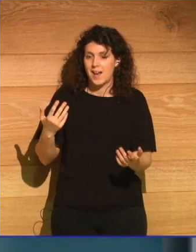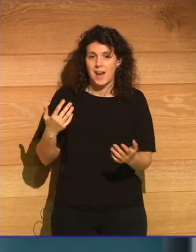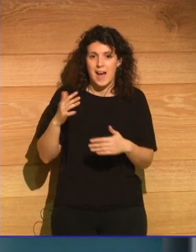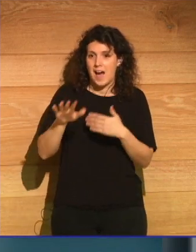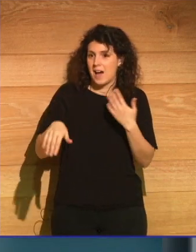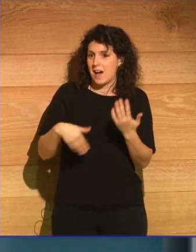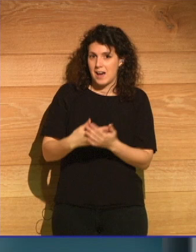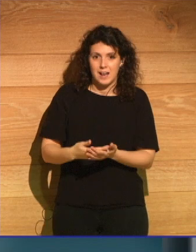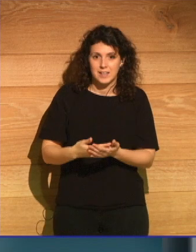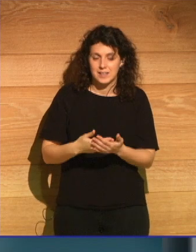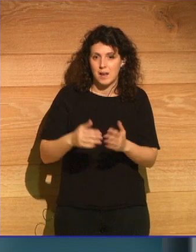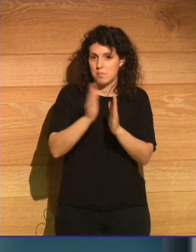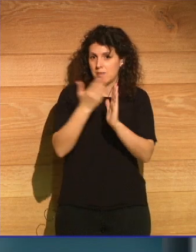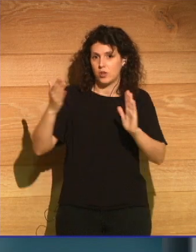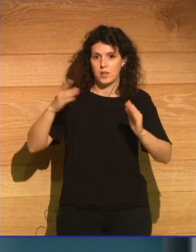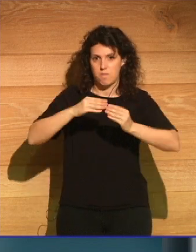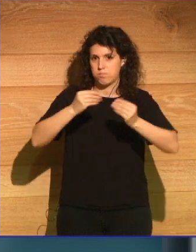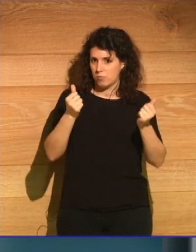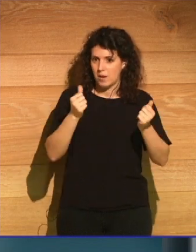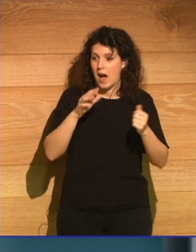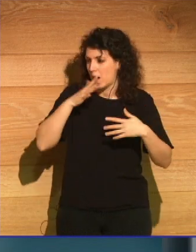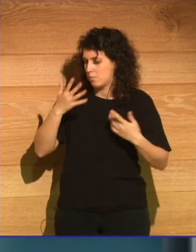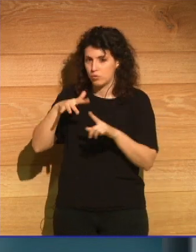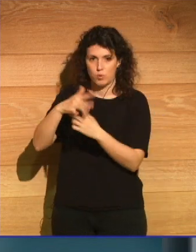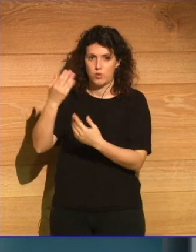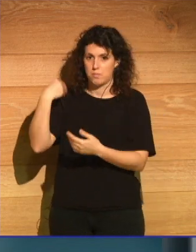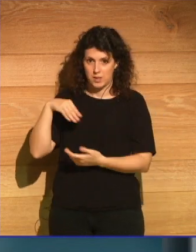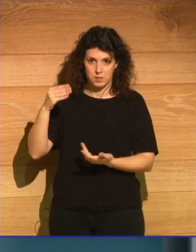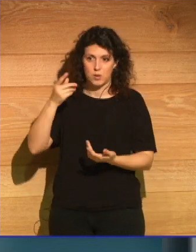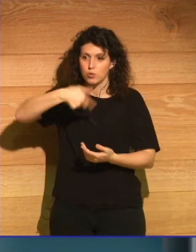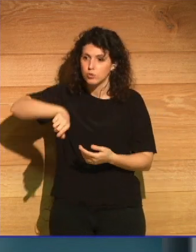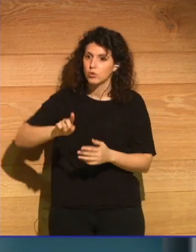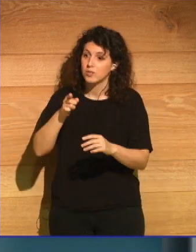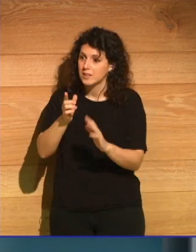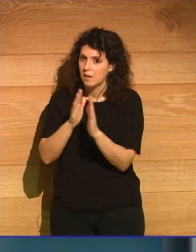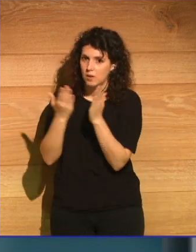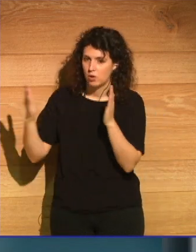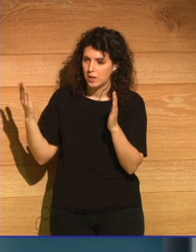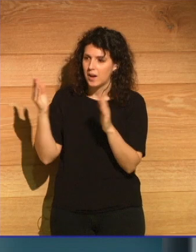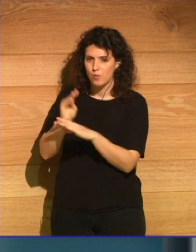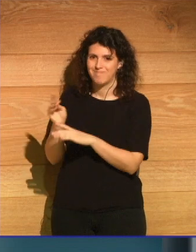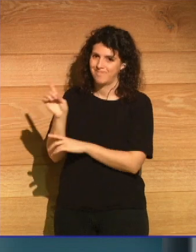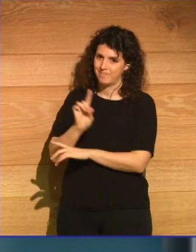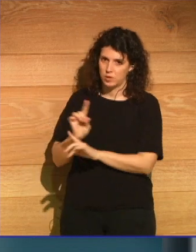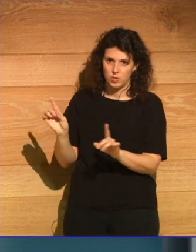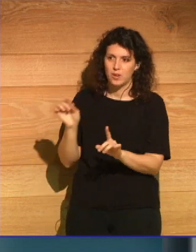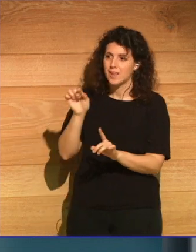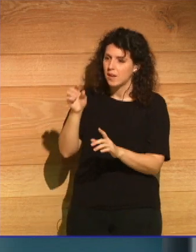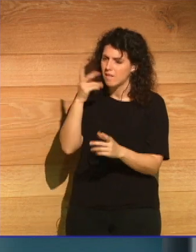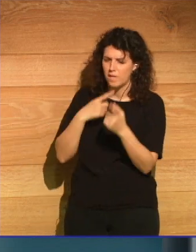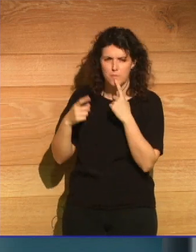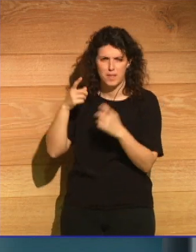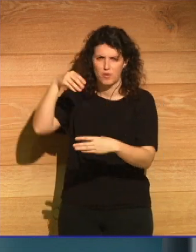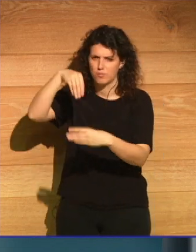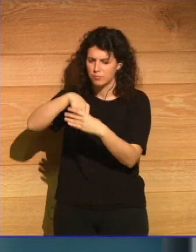punto de perderla y eso es lo que está pasando ahora mismo estamos descuidando esta biblioteca inmensa llena de información